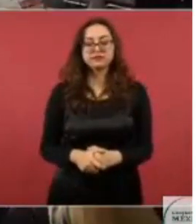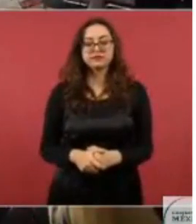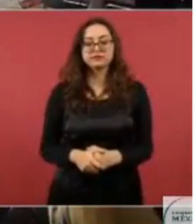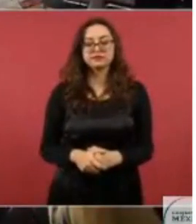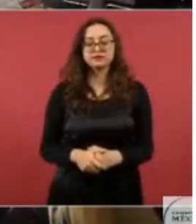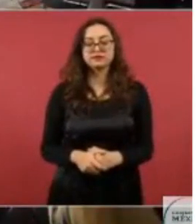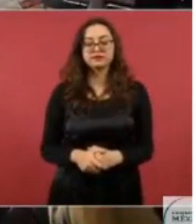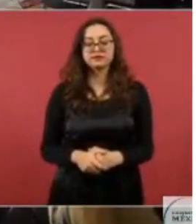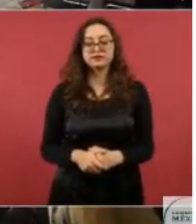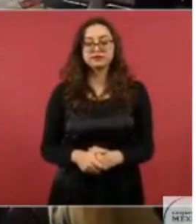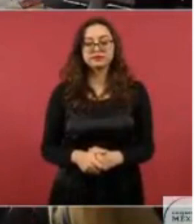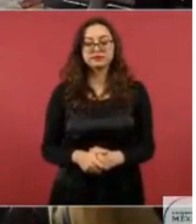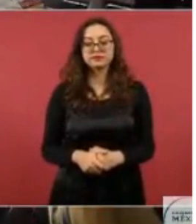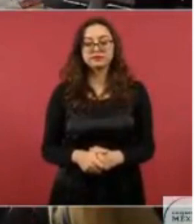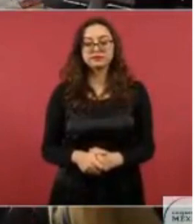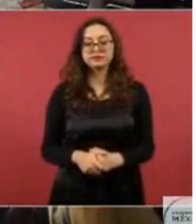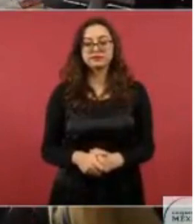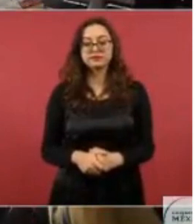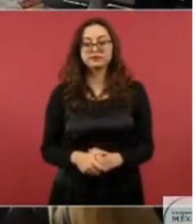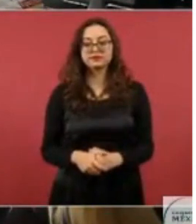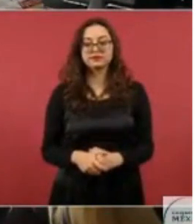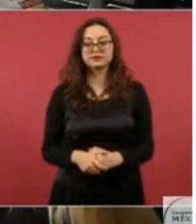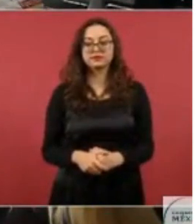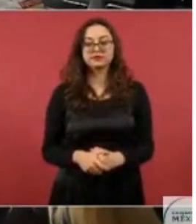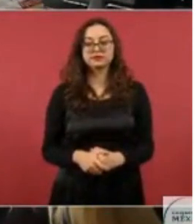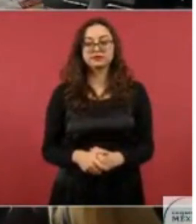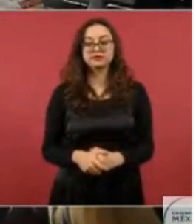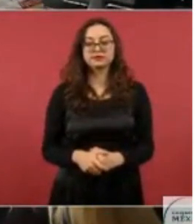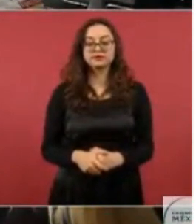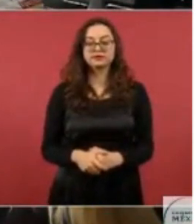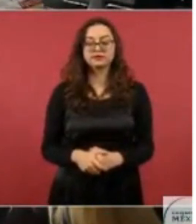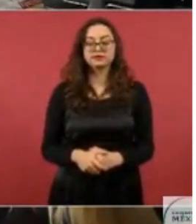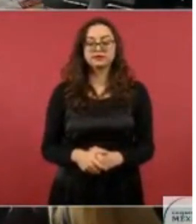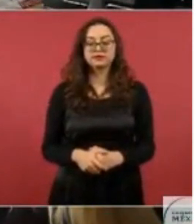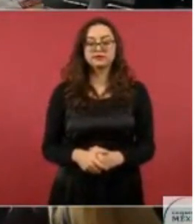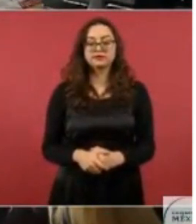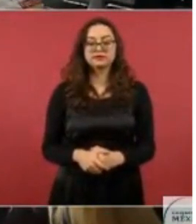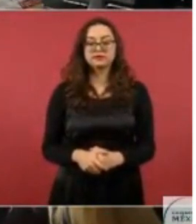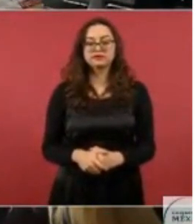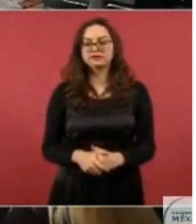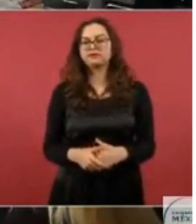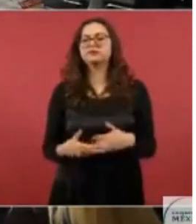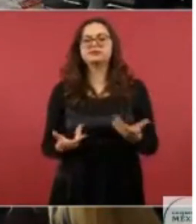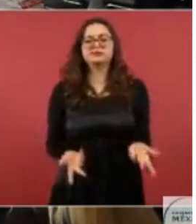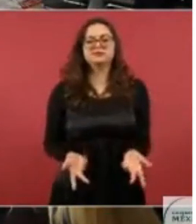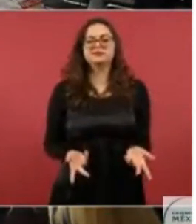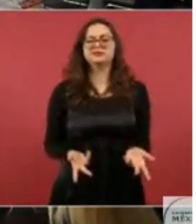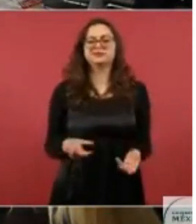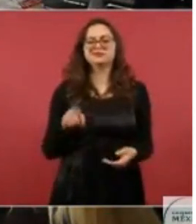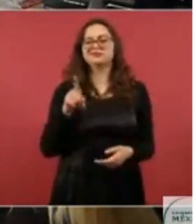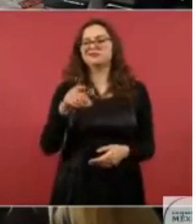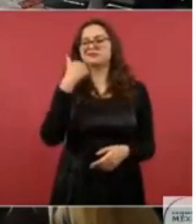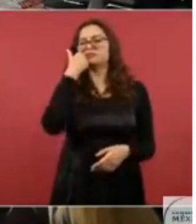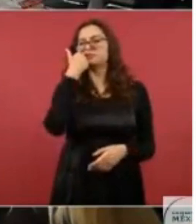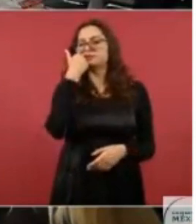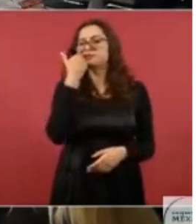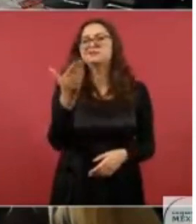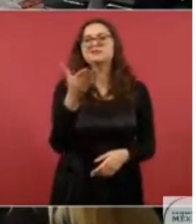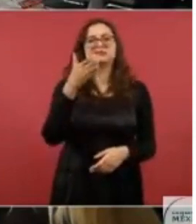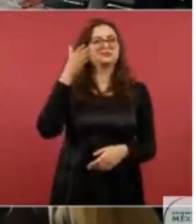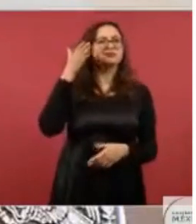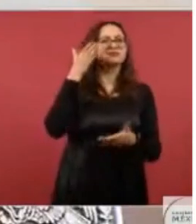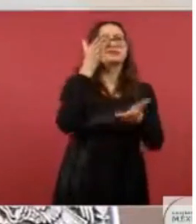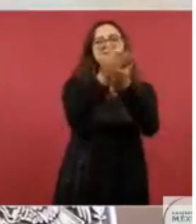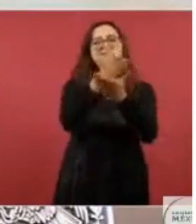Y pueden ir a la ONU, irme a cruzar con el